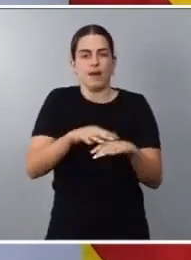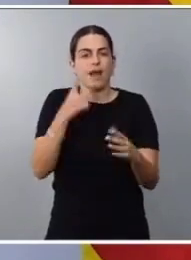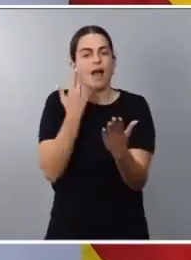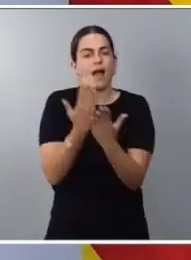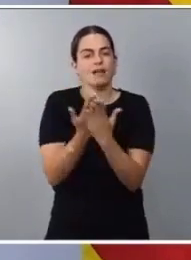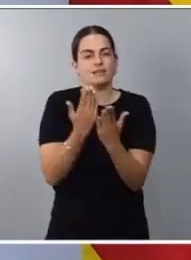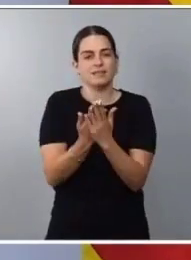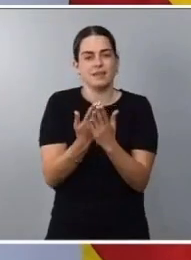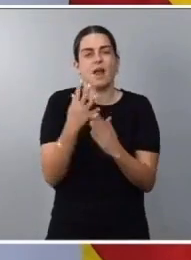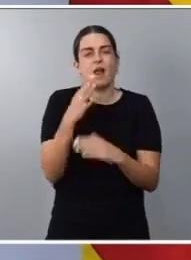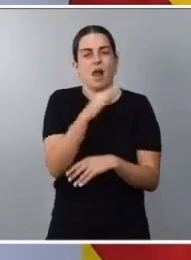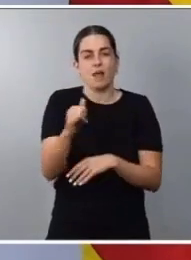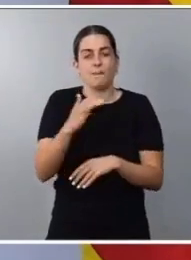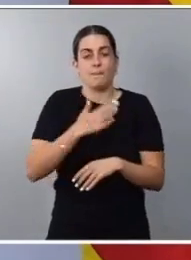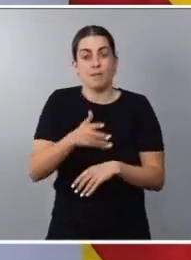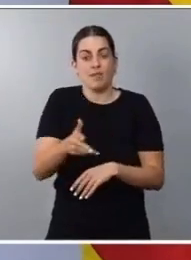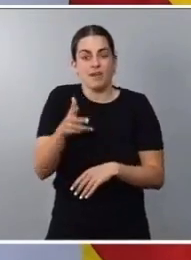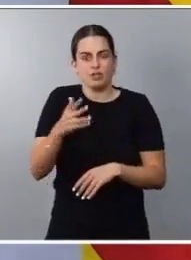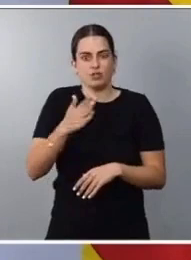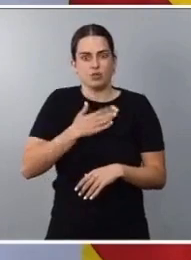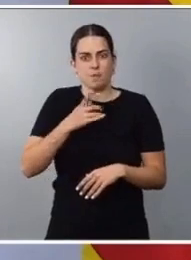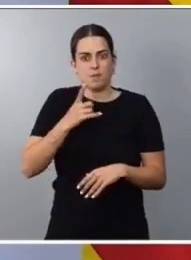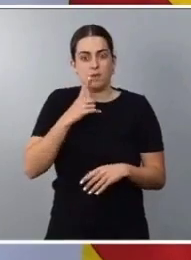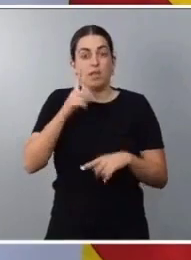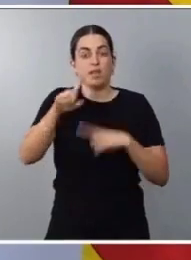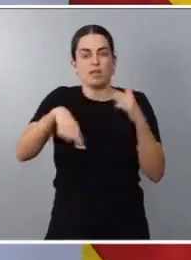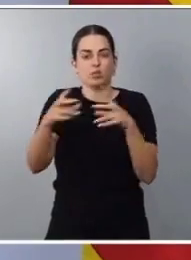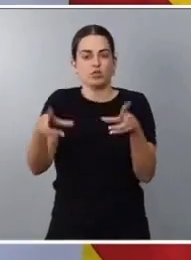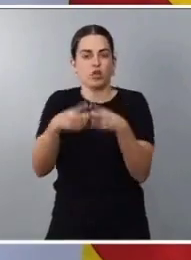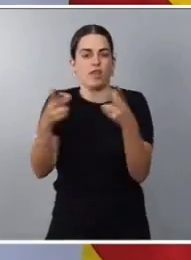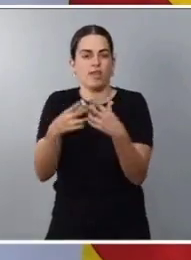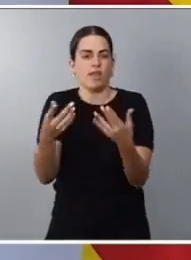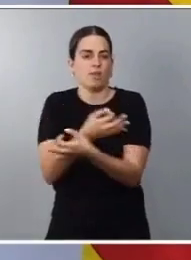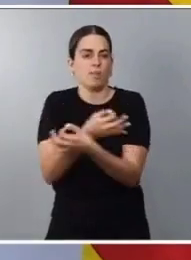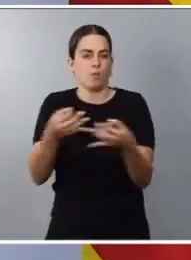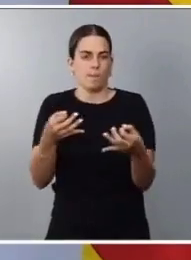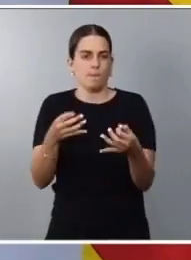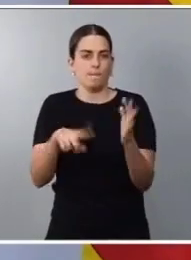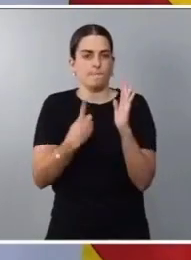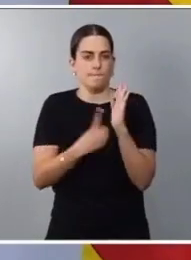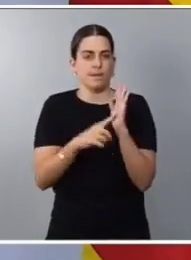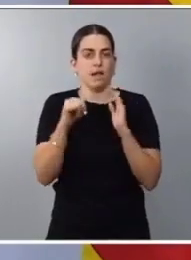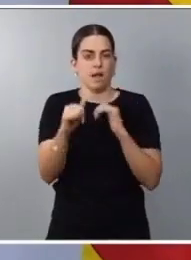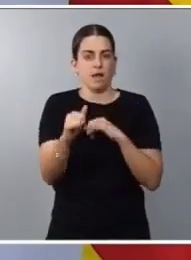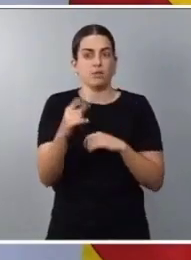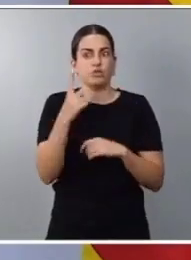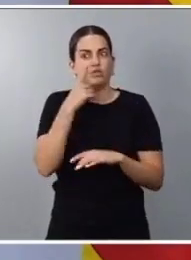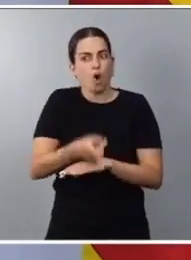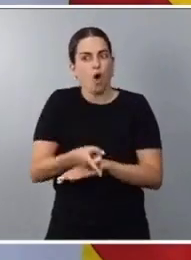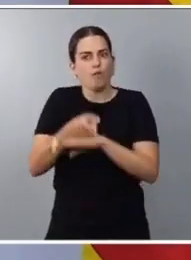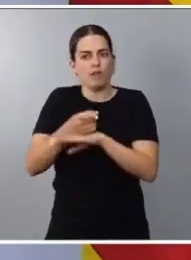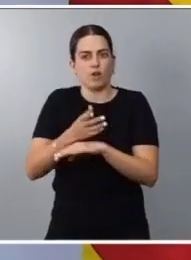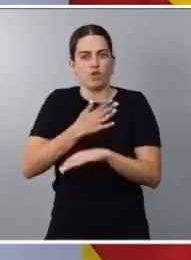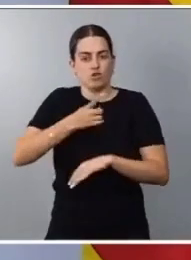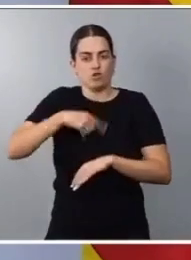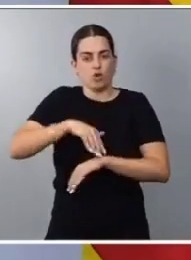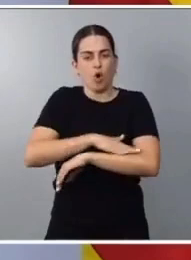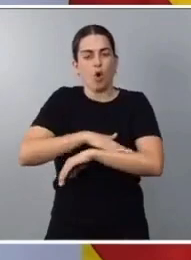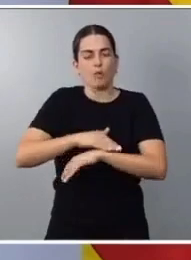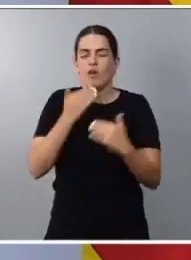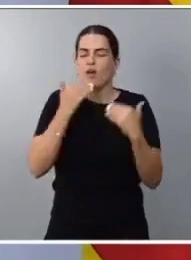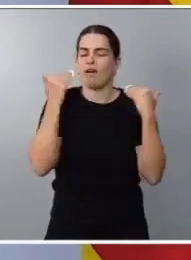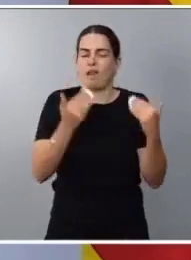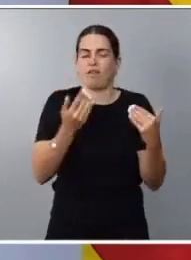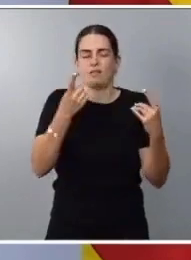y de nuestro derecho a una ciudadanía plena. Y, por tanto, creo que es obligado que como gobierno agradezcamos al movimiento